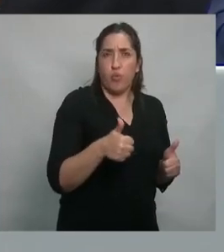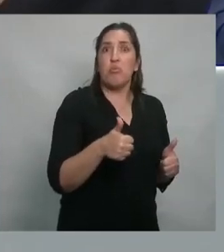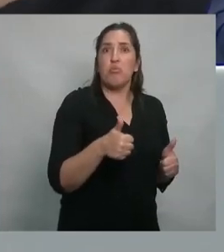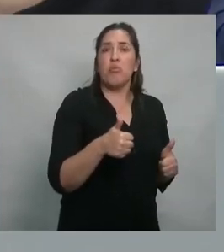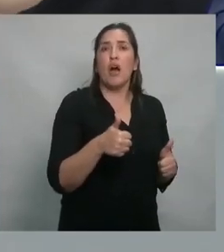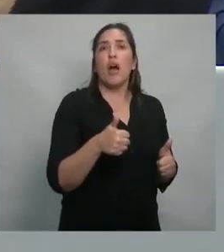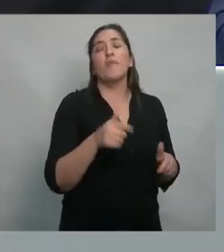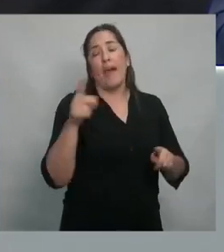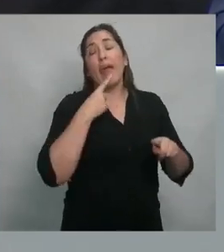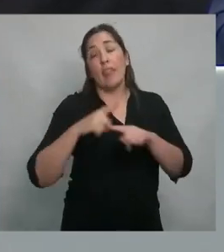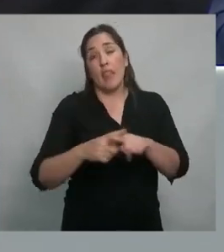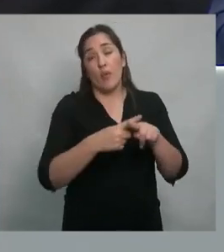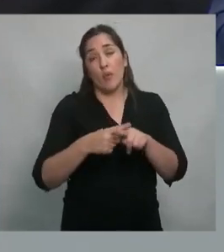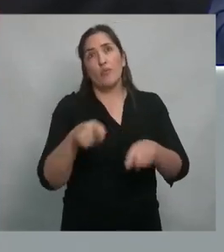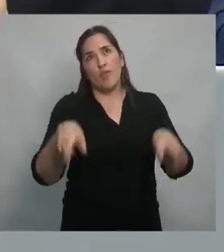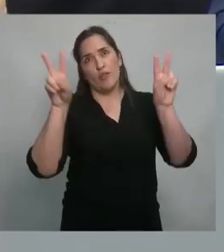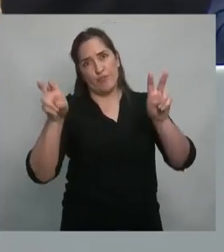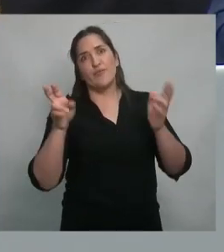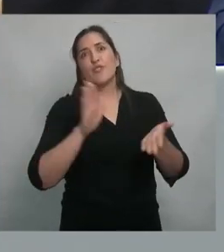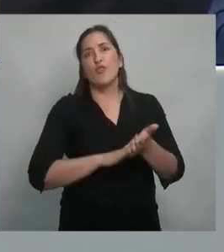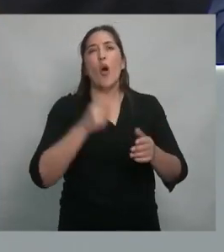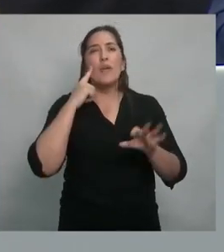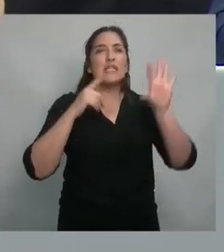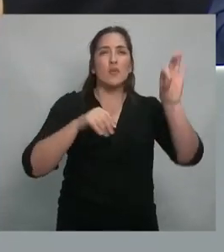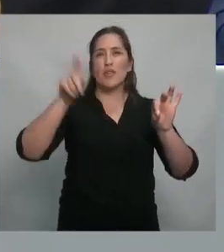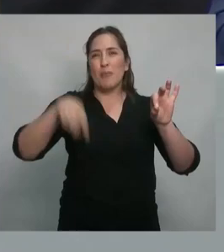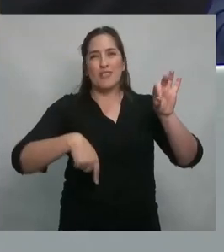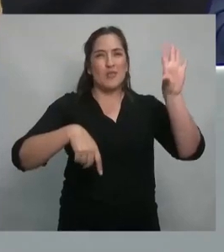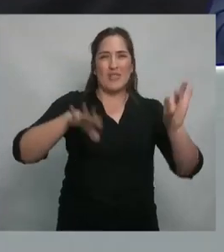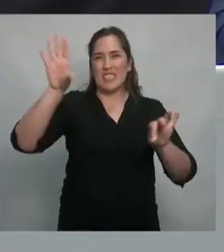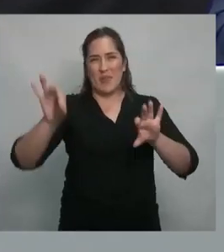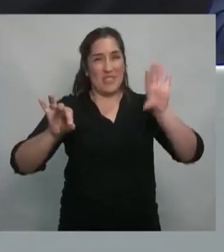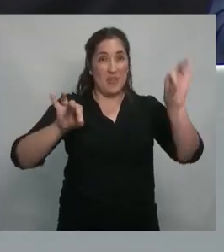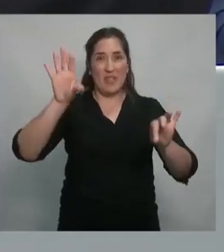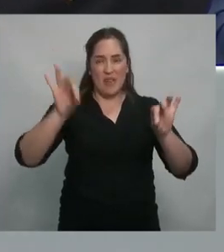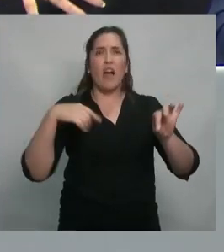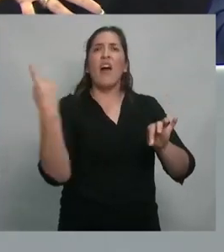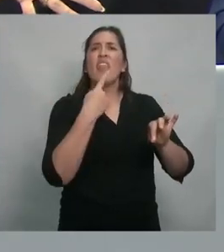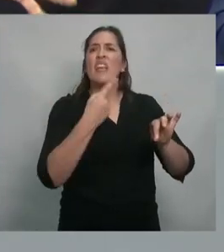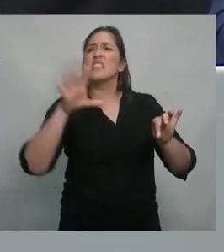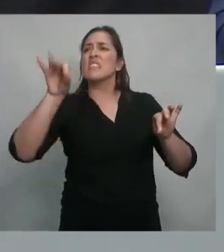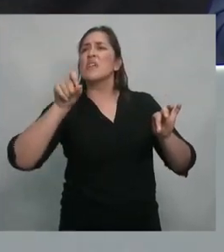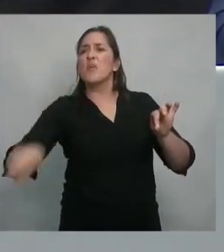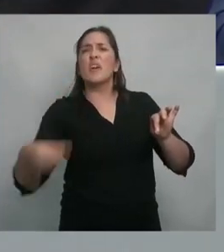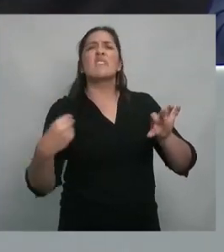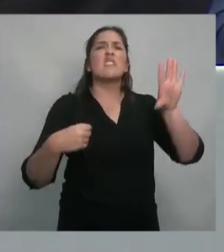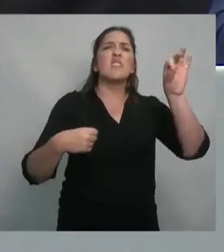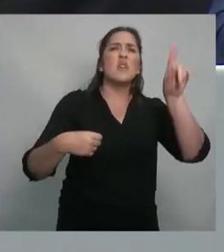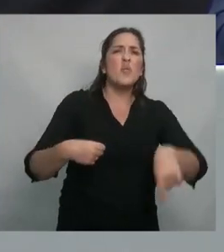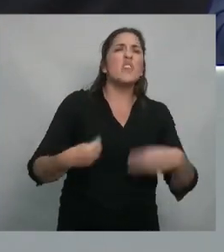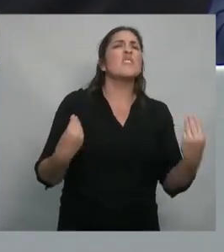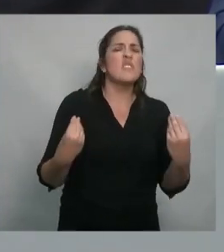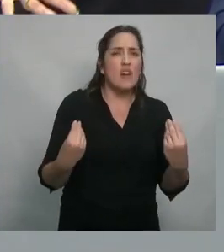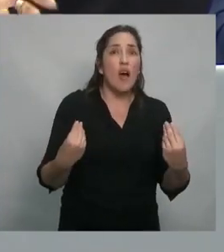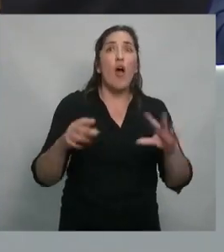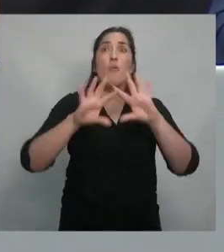cierto que hay darse otra discusión de que cuando el 50 y 50, 50 y 50, ¿cómo se componen los 50 de uno y los 50 de otro? Porque